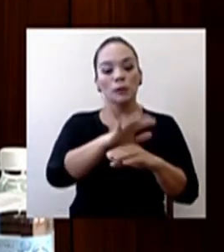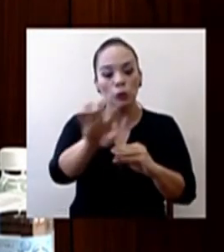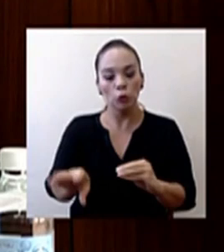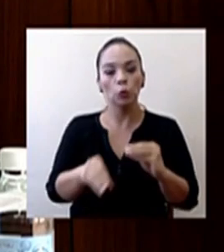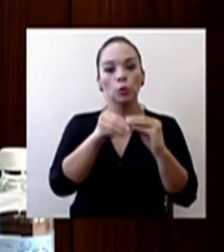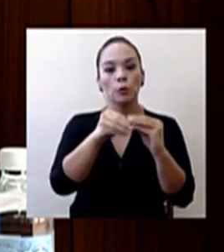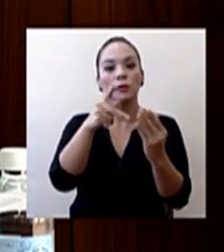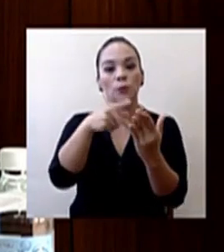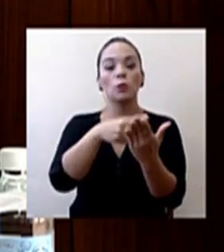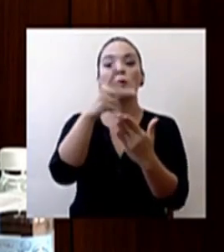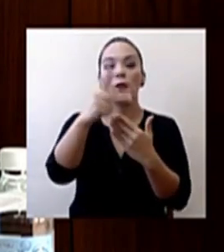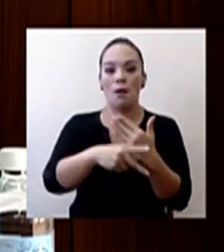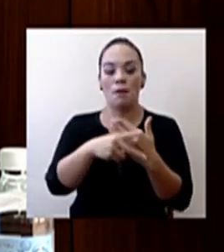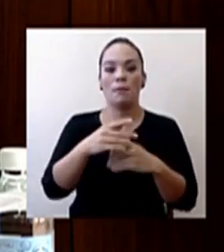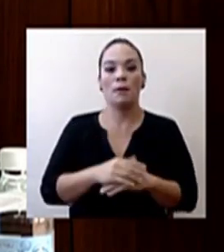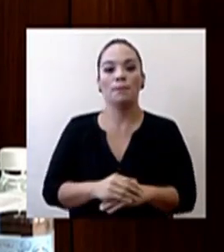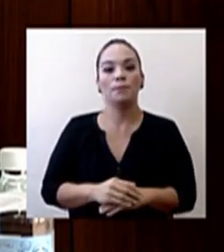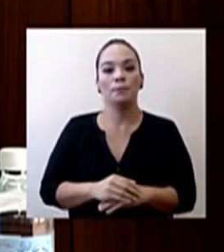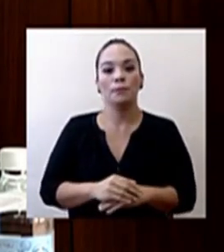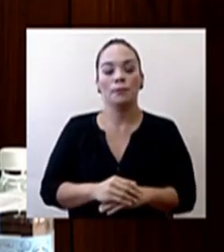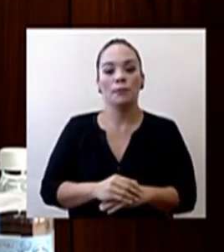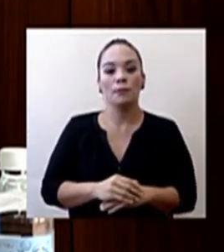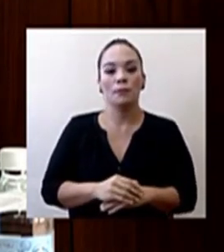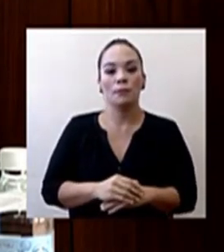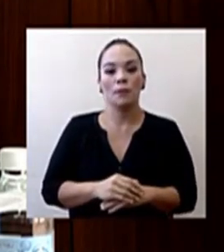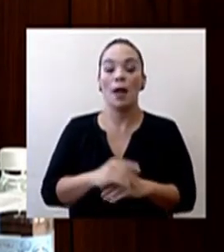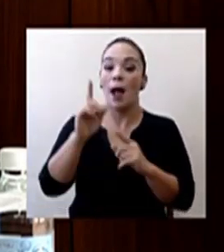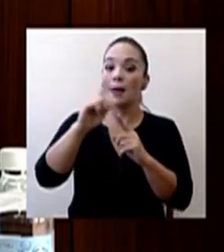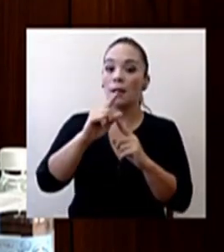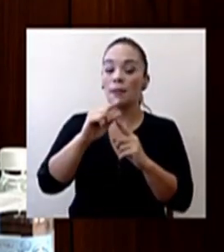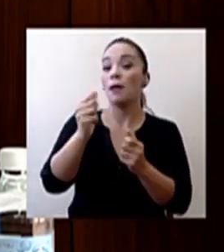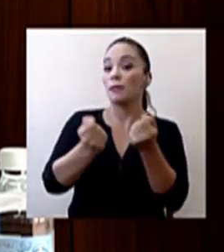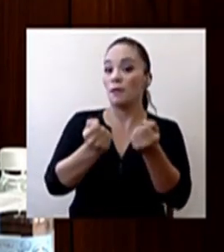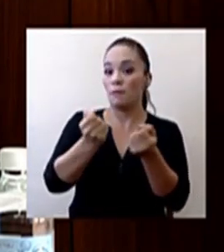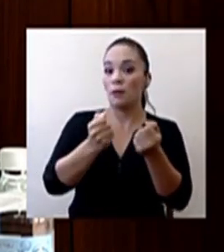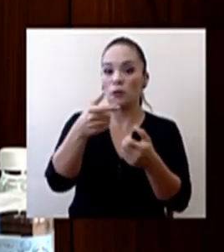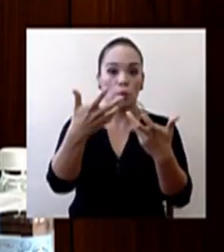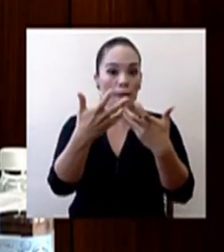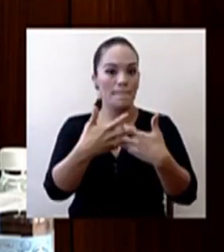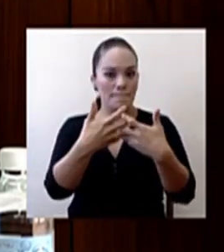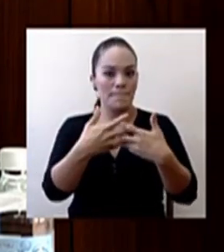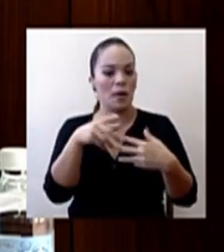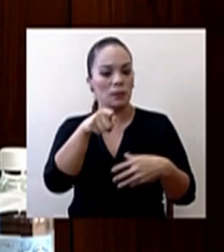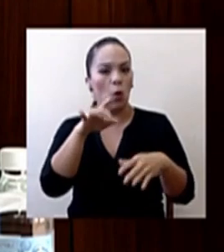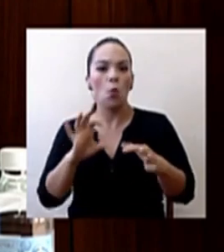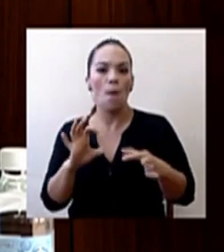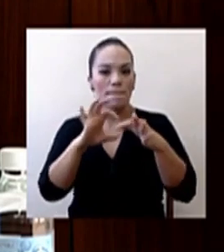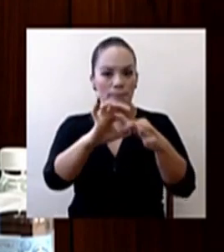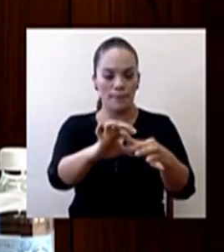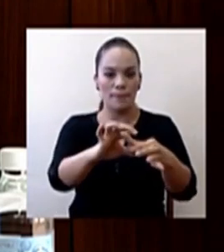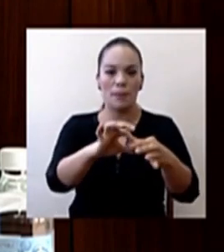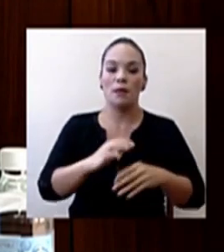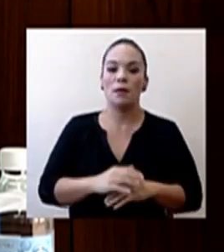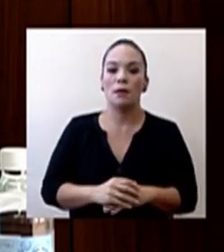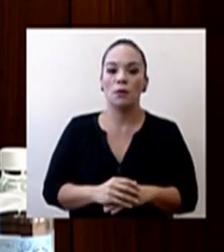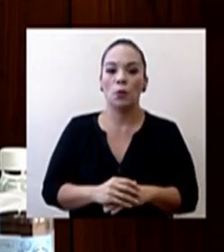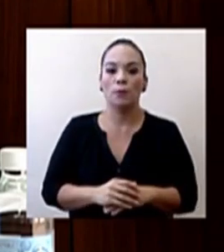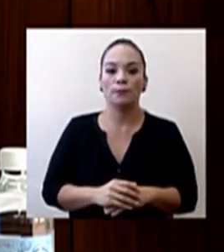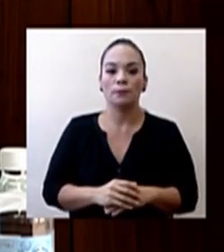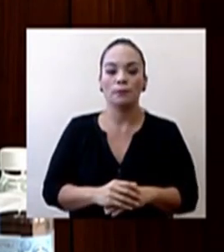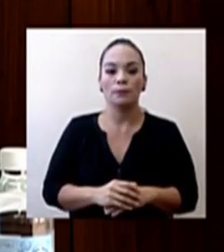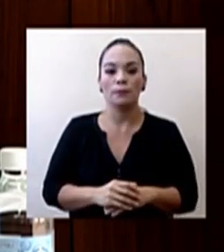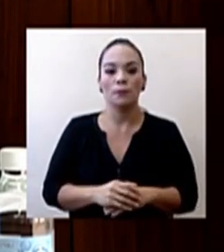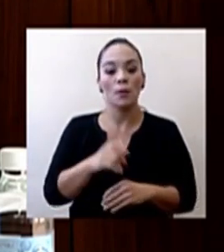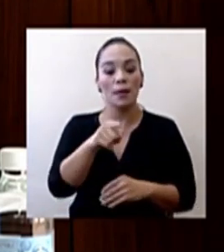Enterprise Rental Car. Esto es un convenio donde Enterprise